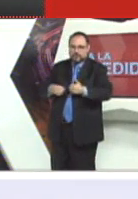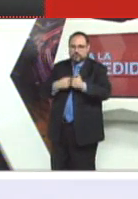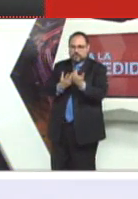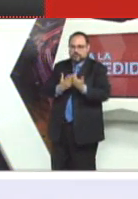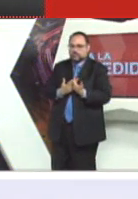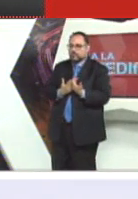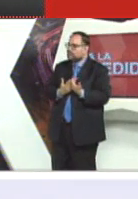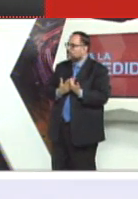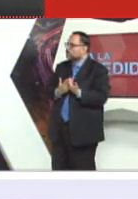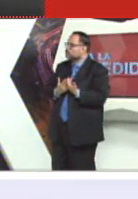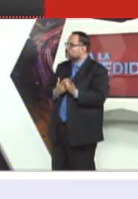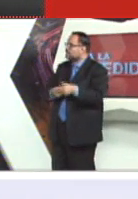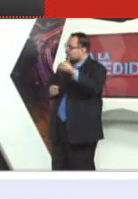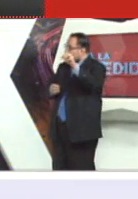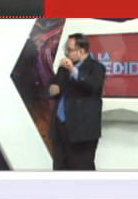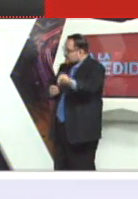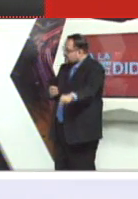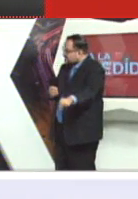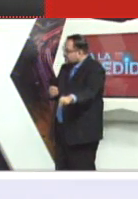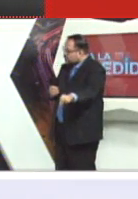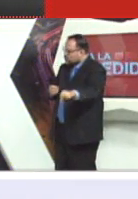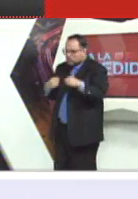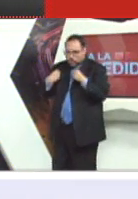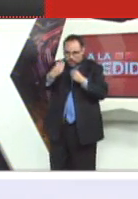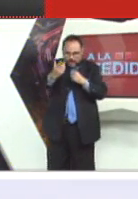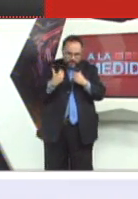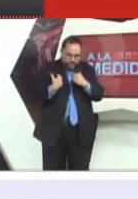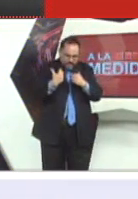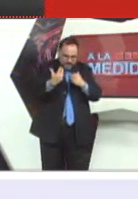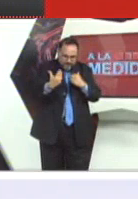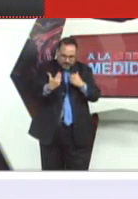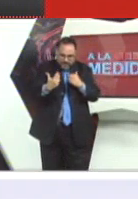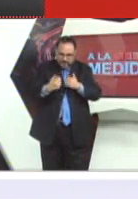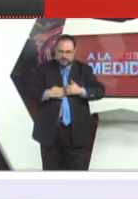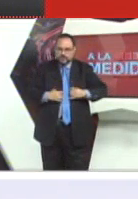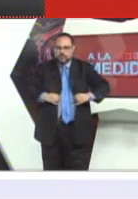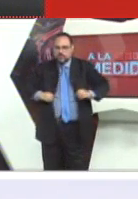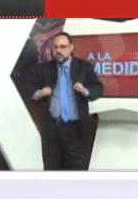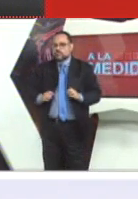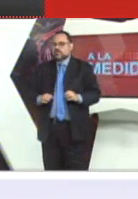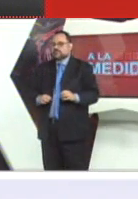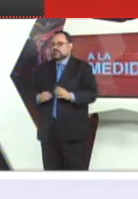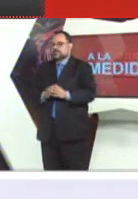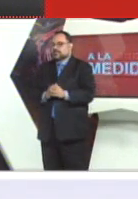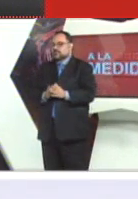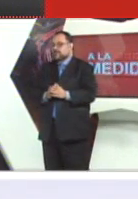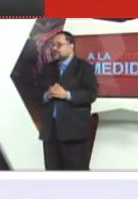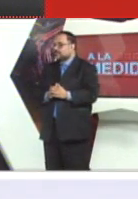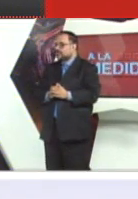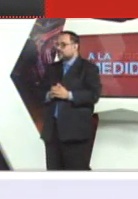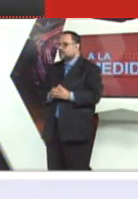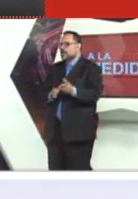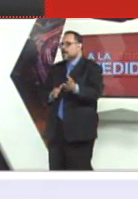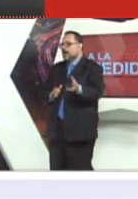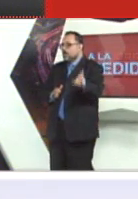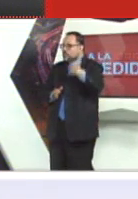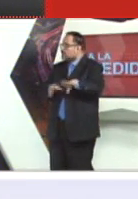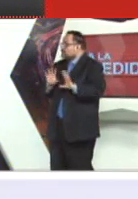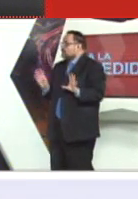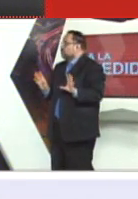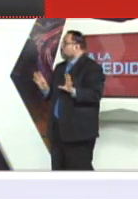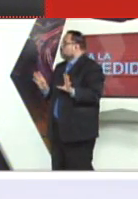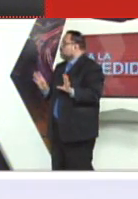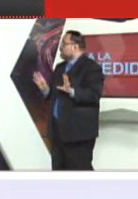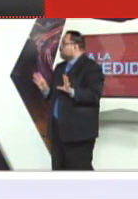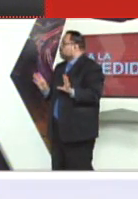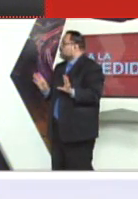explicación, respondiendo preguntas, in situ, donde hay una interacción, pues, que es bastante activa, a una